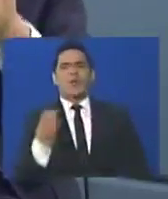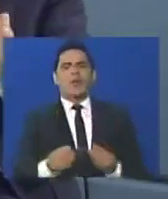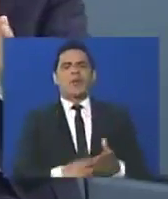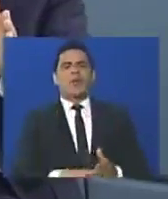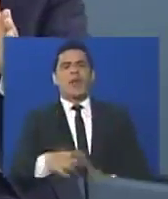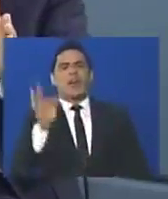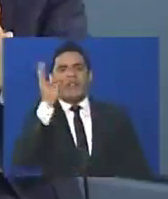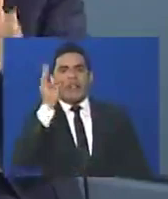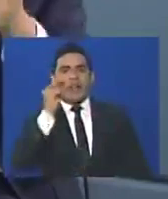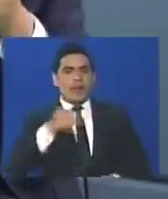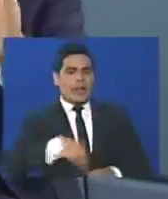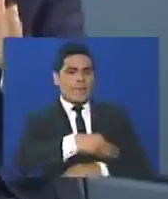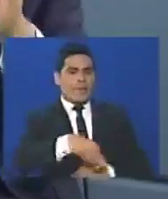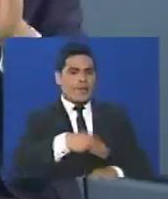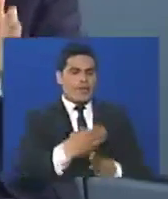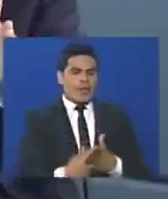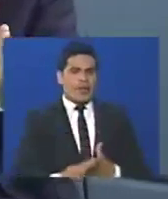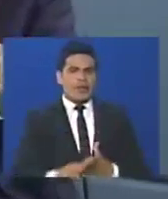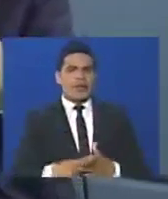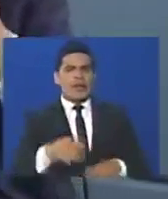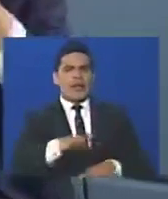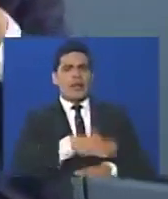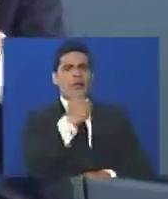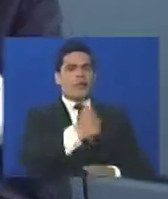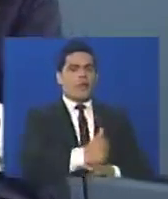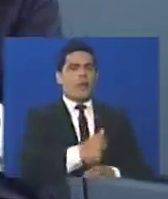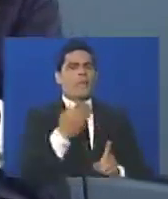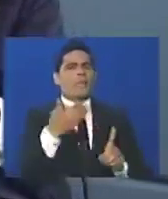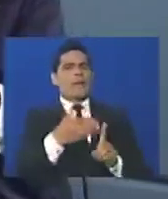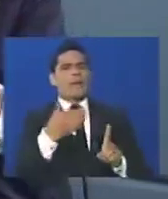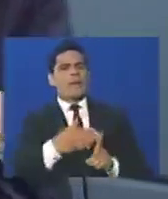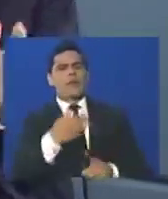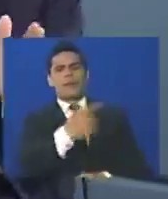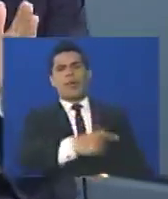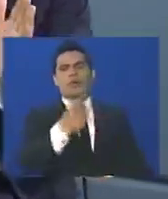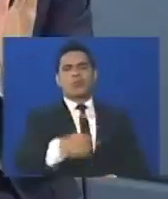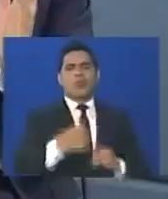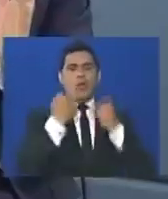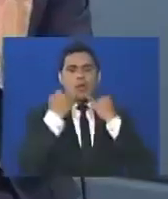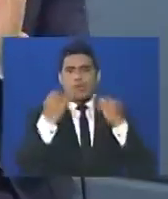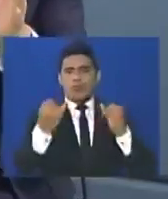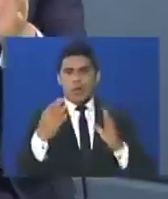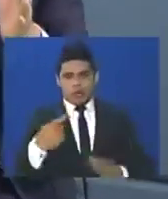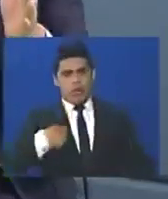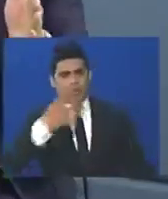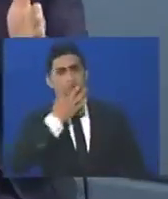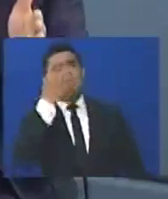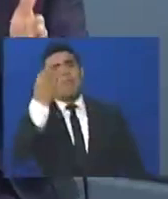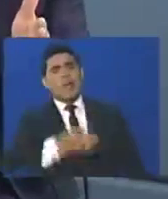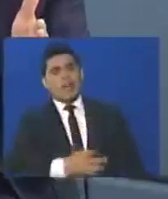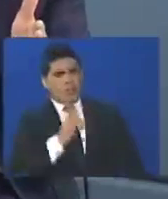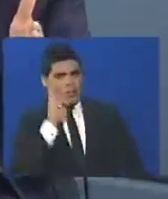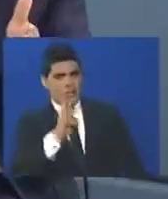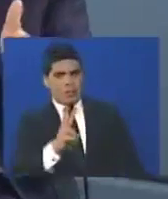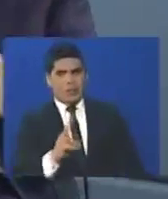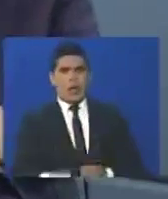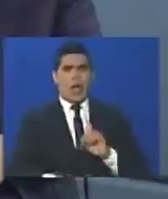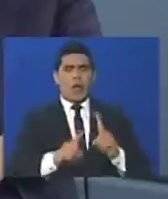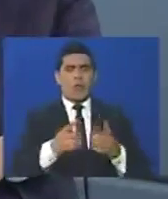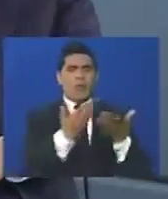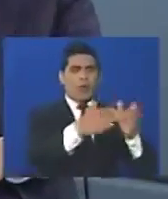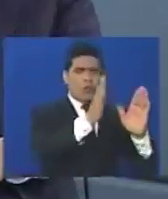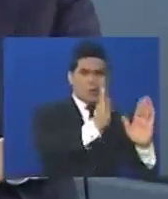que la fiscalía general, han imputado una cantidad de gente inocente, y eso es verdad, yo vi una, están una cantidad de muchachos